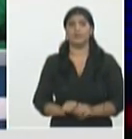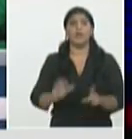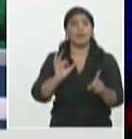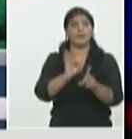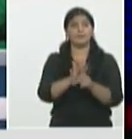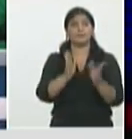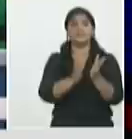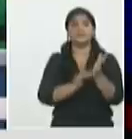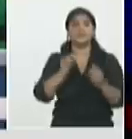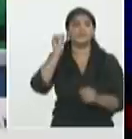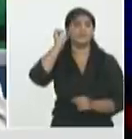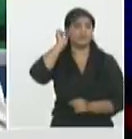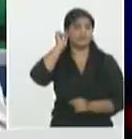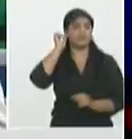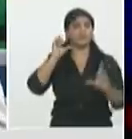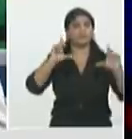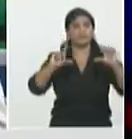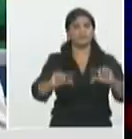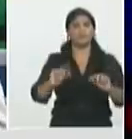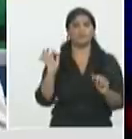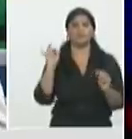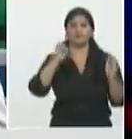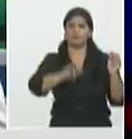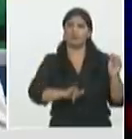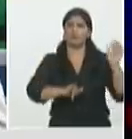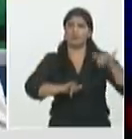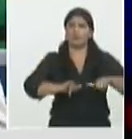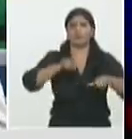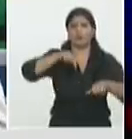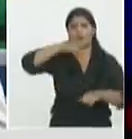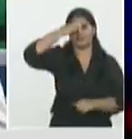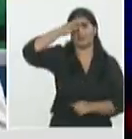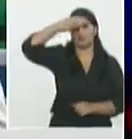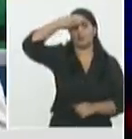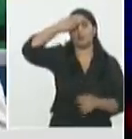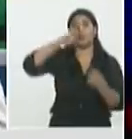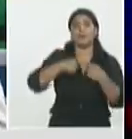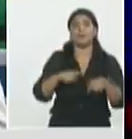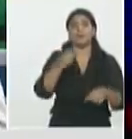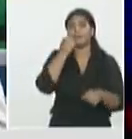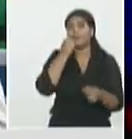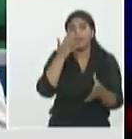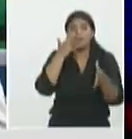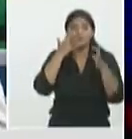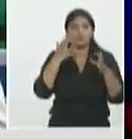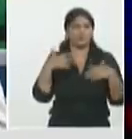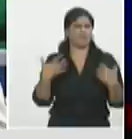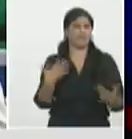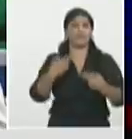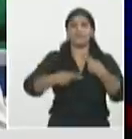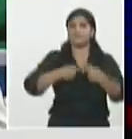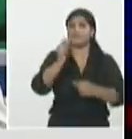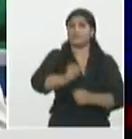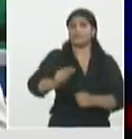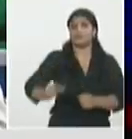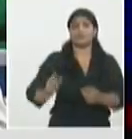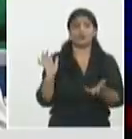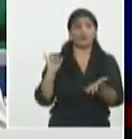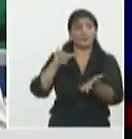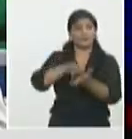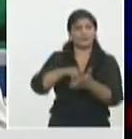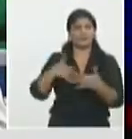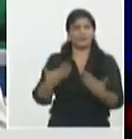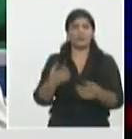del número de vuelos pero no fue solo eso lo más importante ahí además la reducción del número de vuelos fueron los requisitos